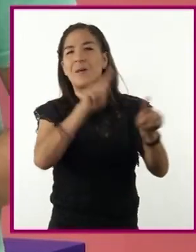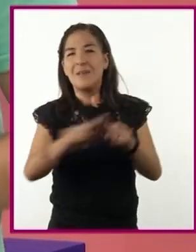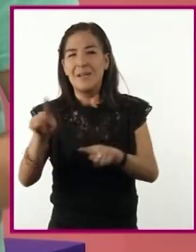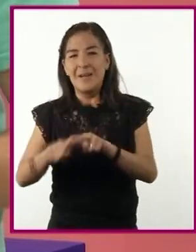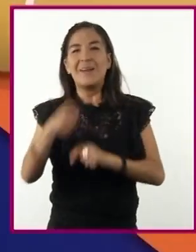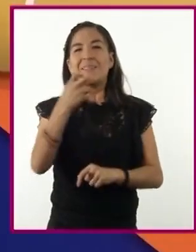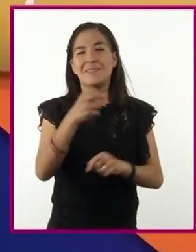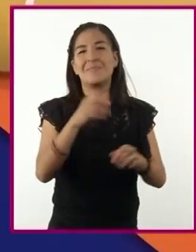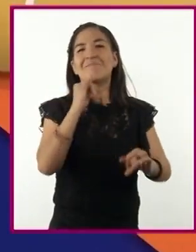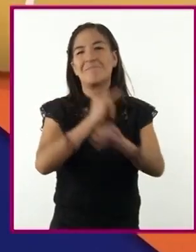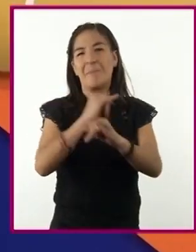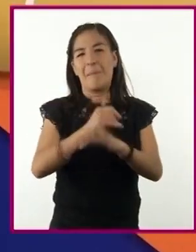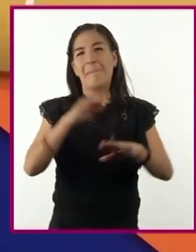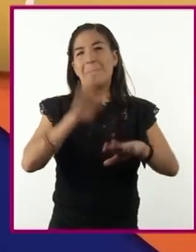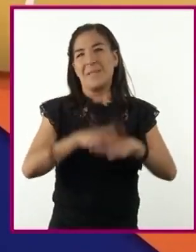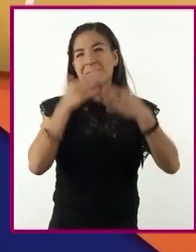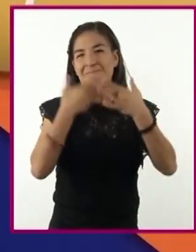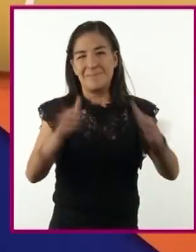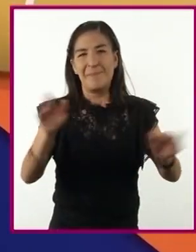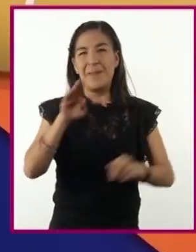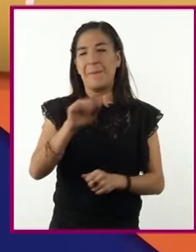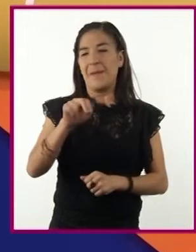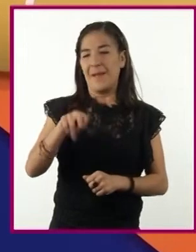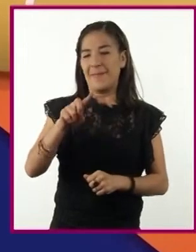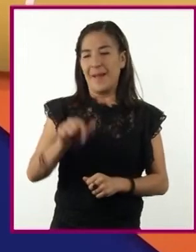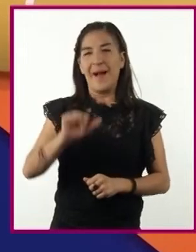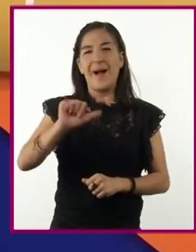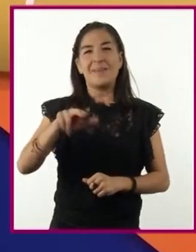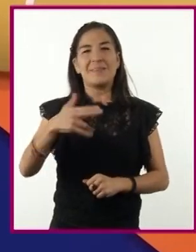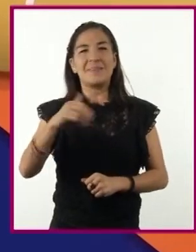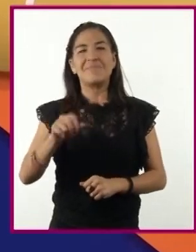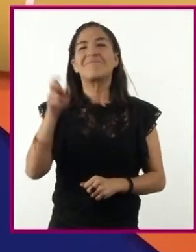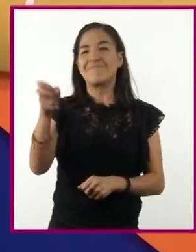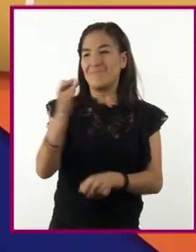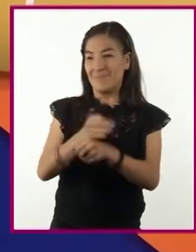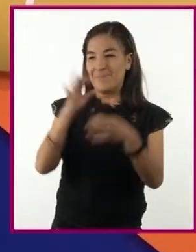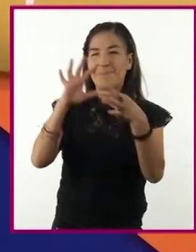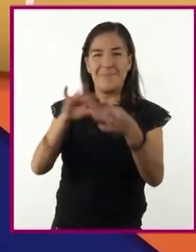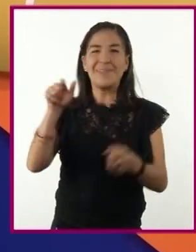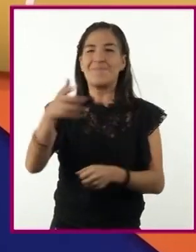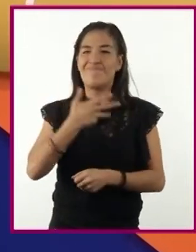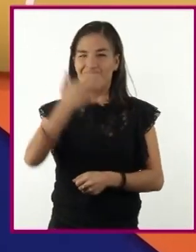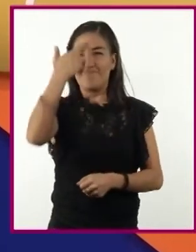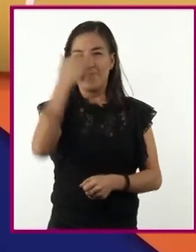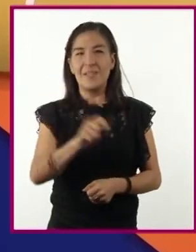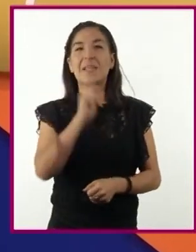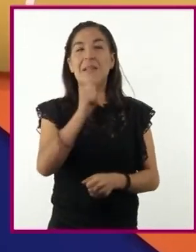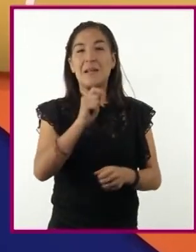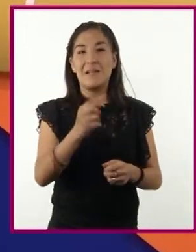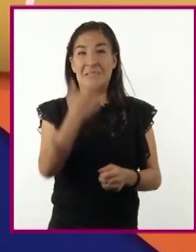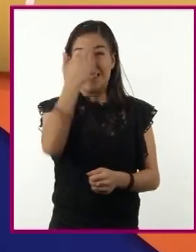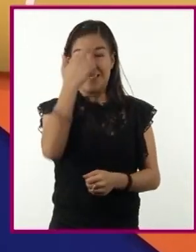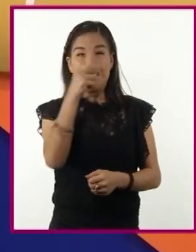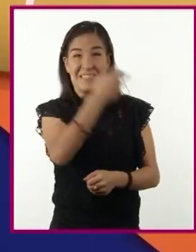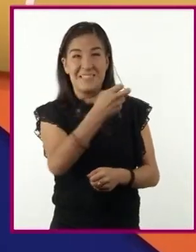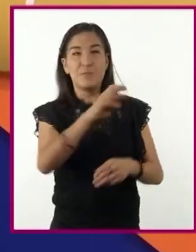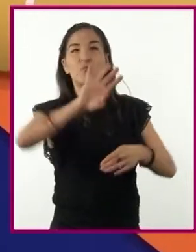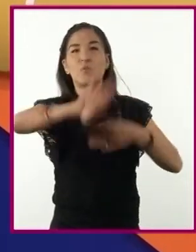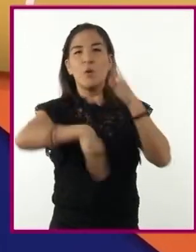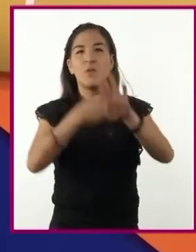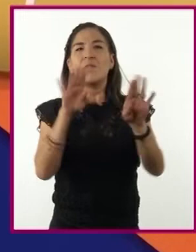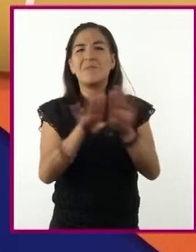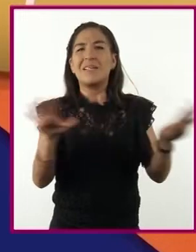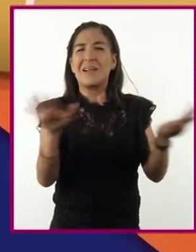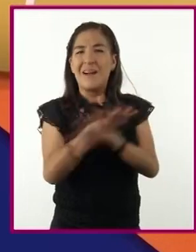banda ancha. ¡Qué bueno que lo mencionaste! Tienes razón, debido a que el mundo está en constante transformación,